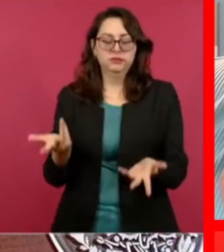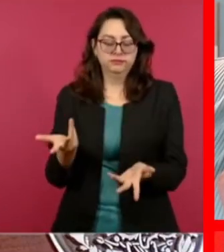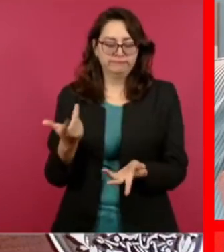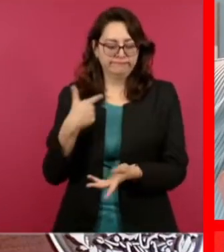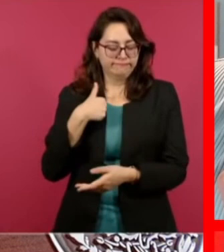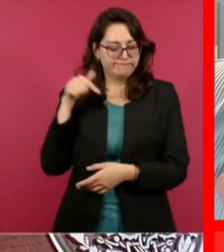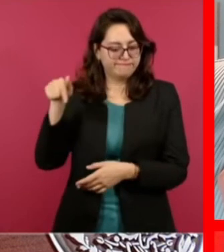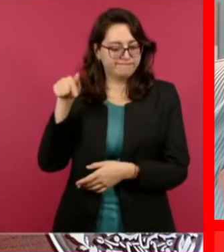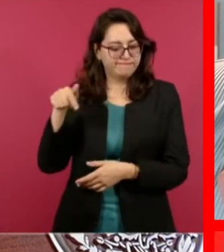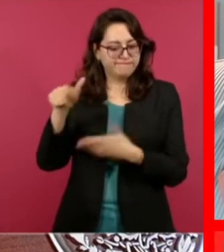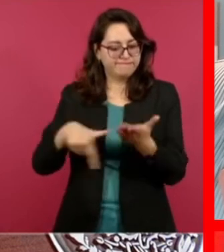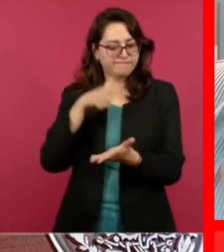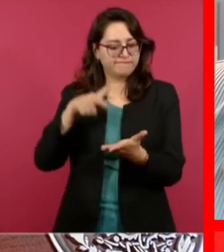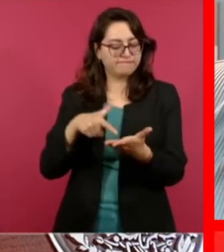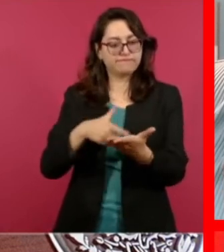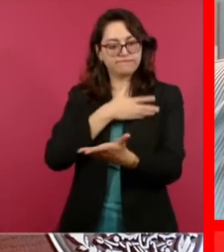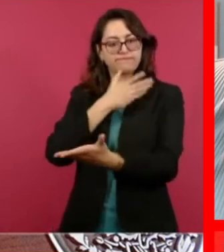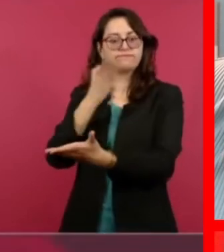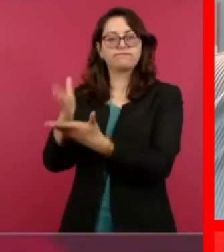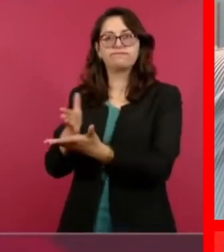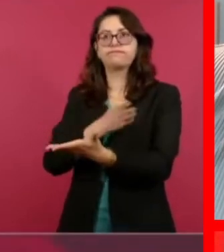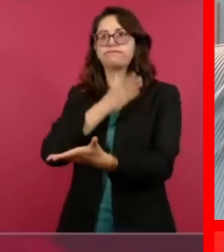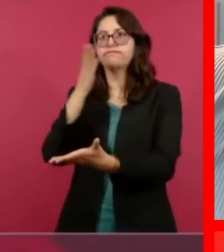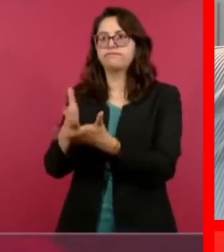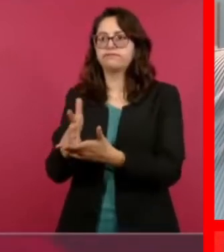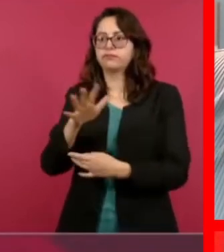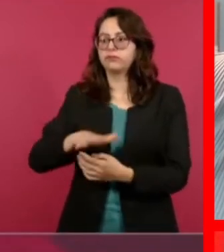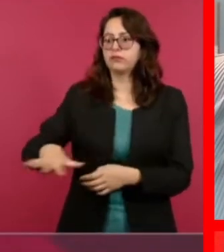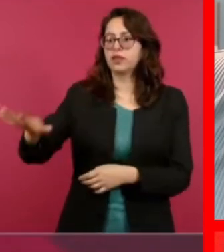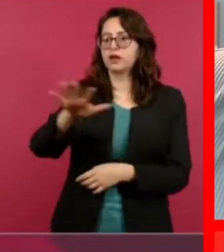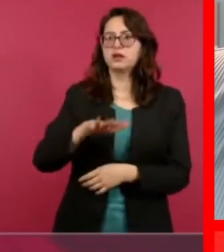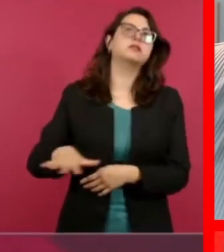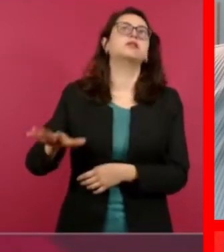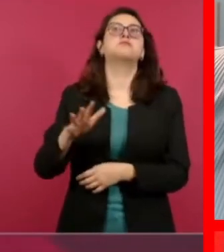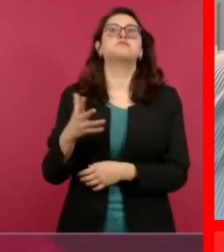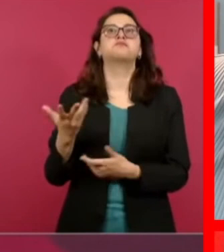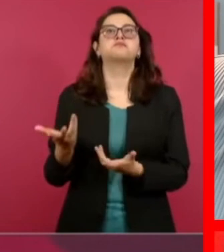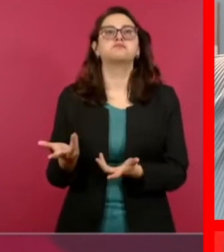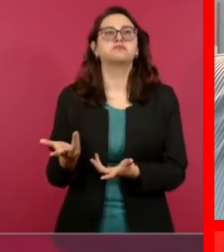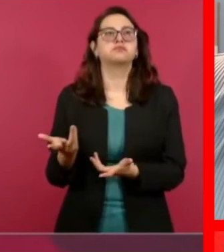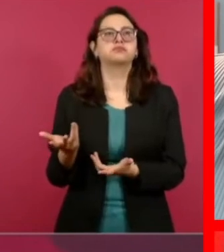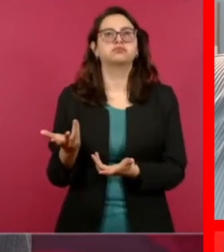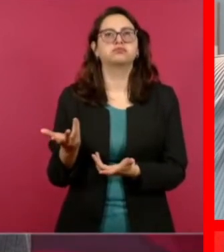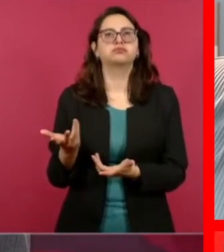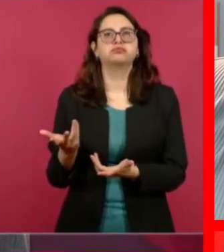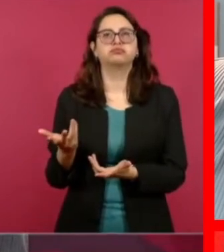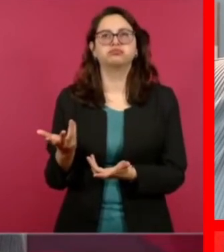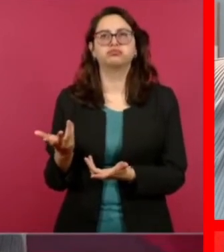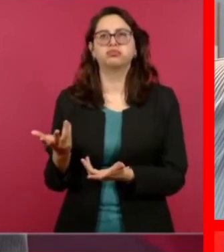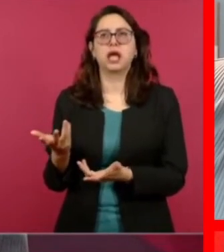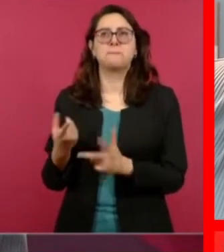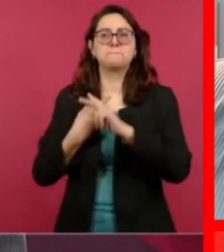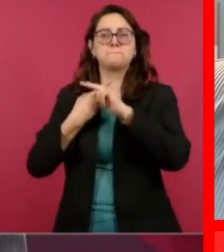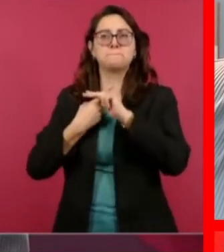a esa región, he recorrido esa región, desde